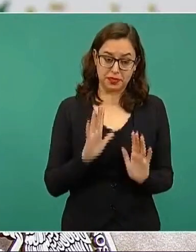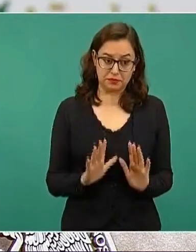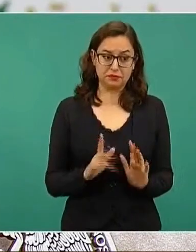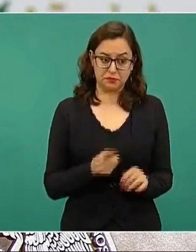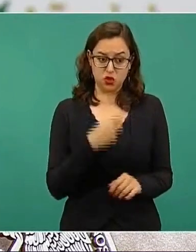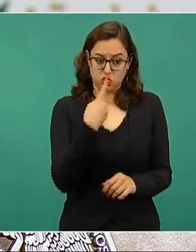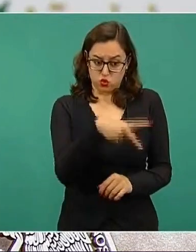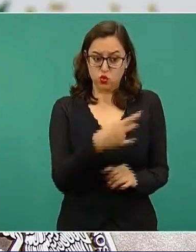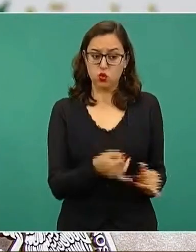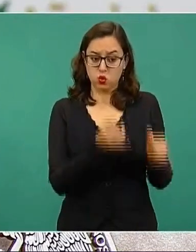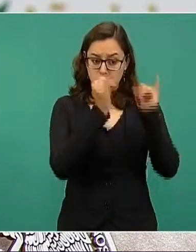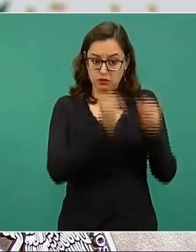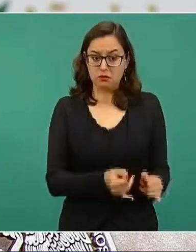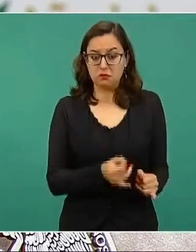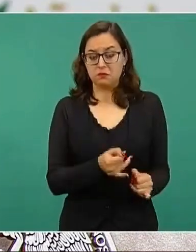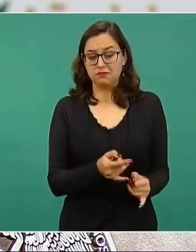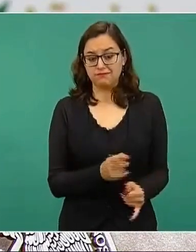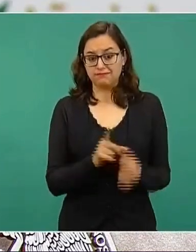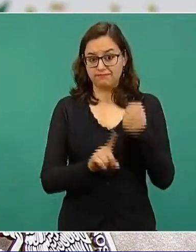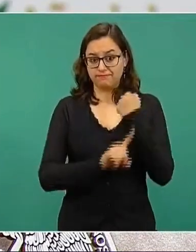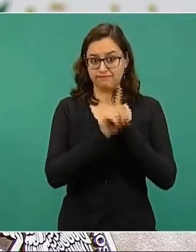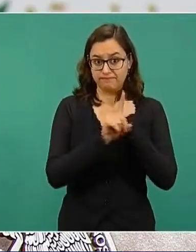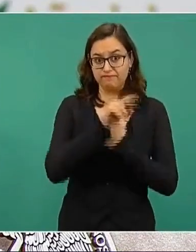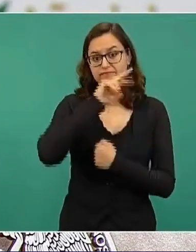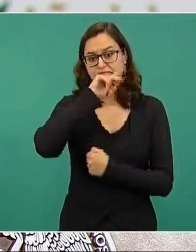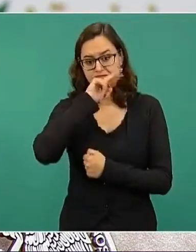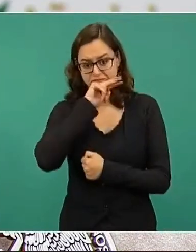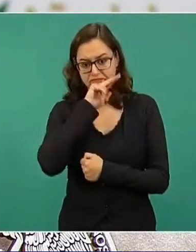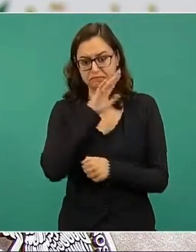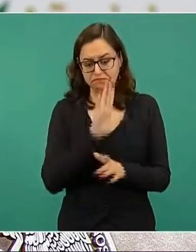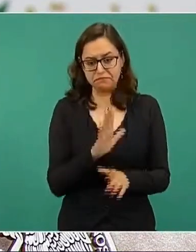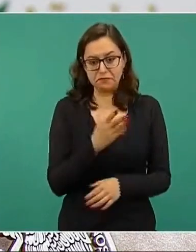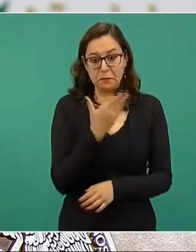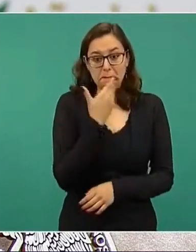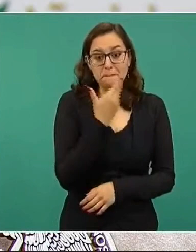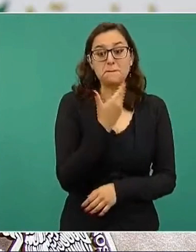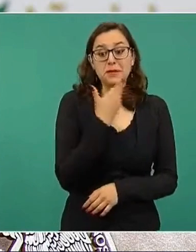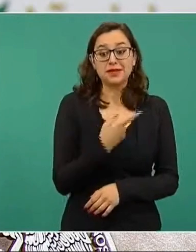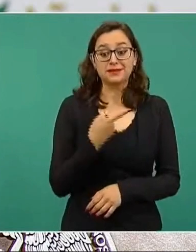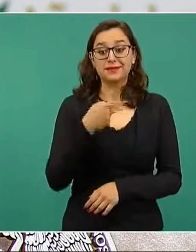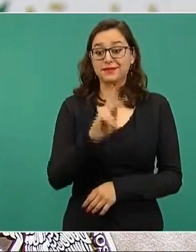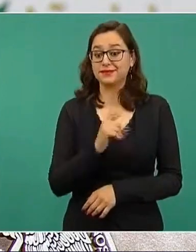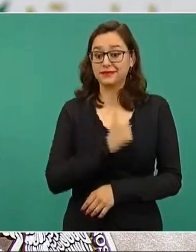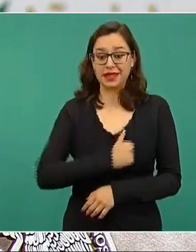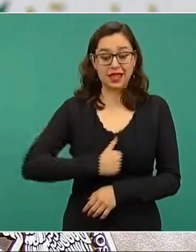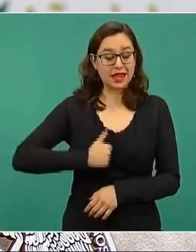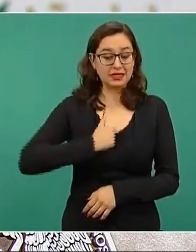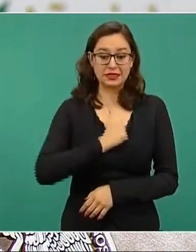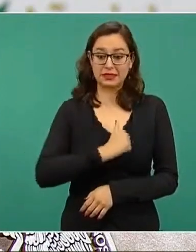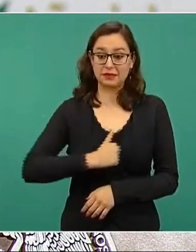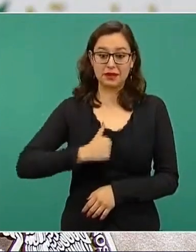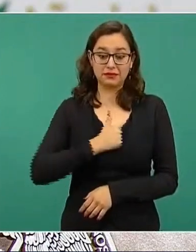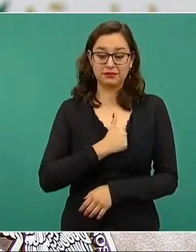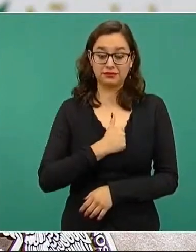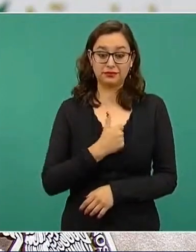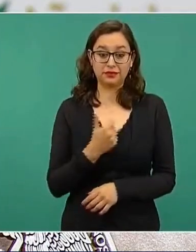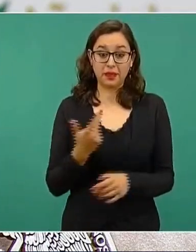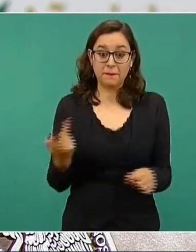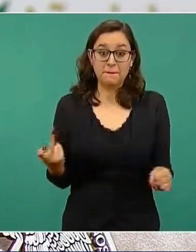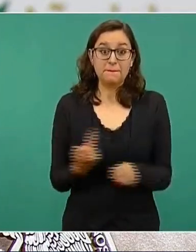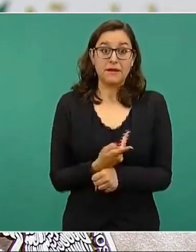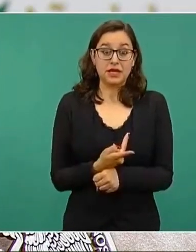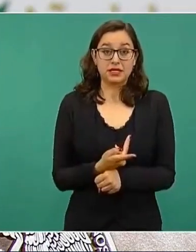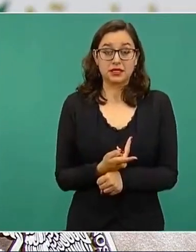individual. Pero lo que es desafortunado es que las personas que